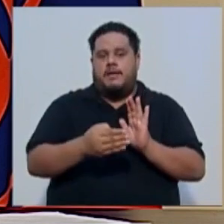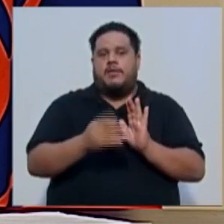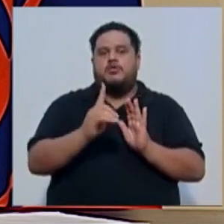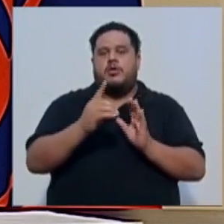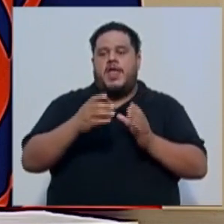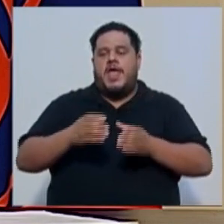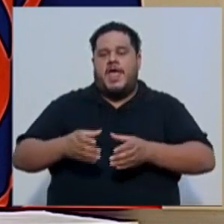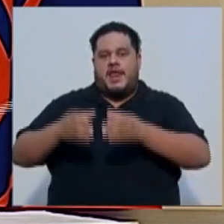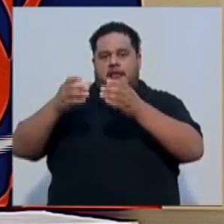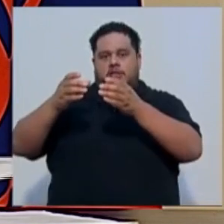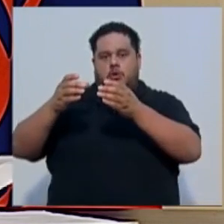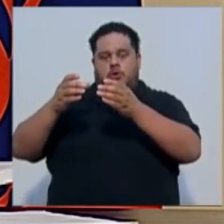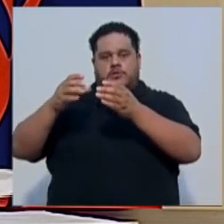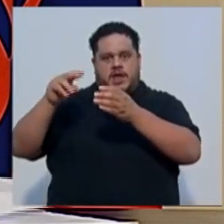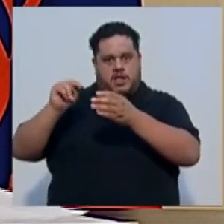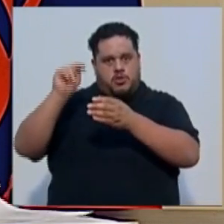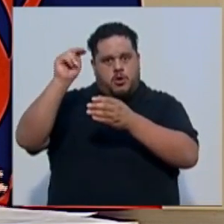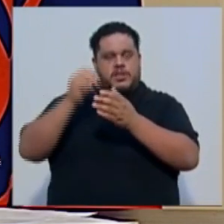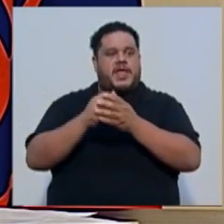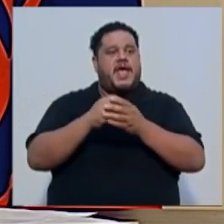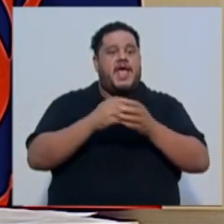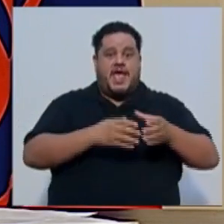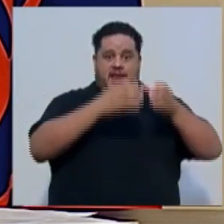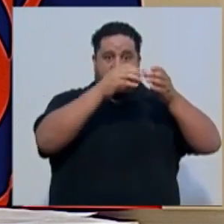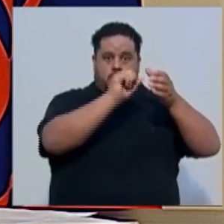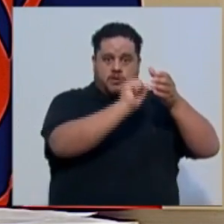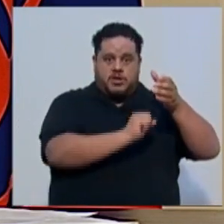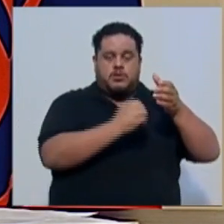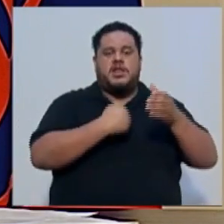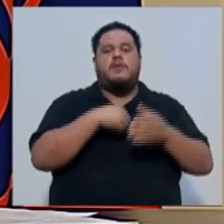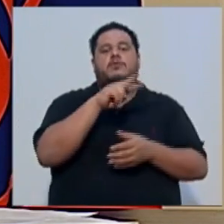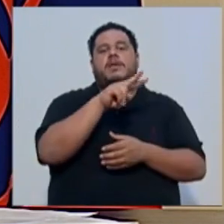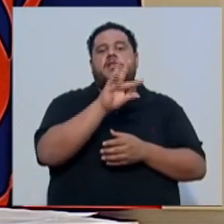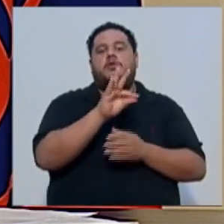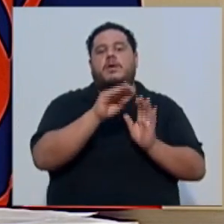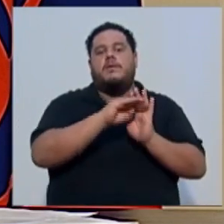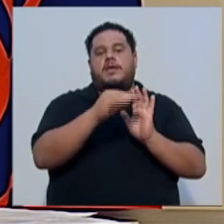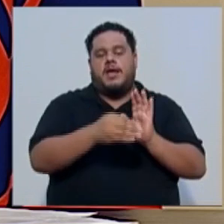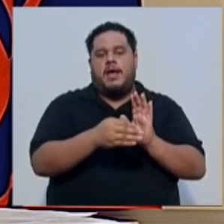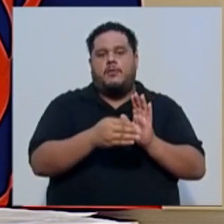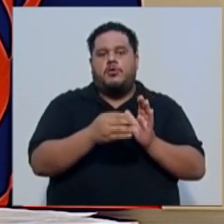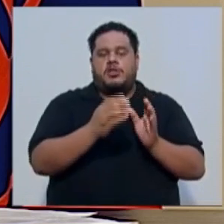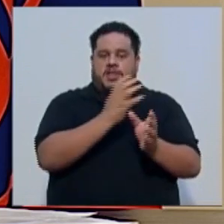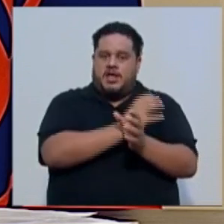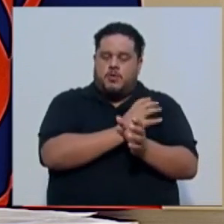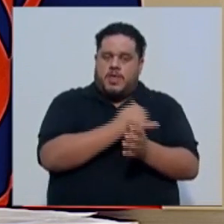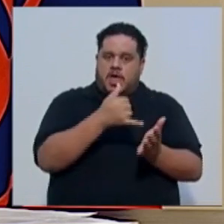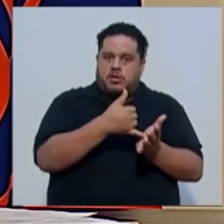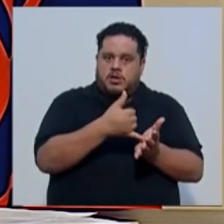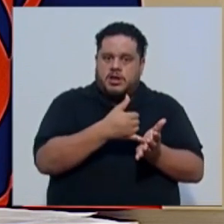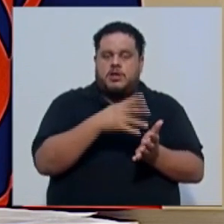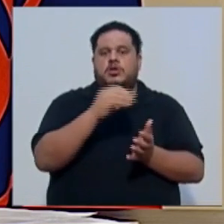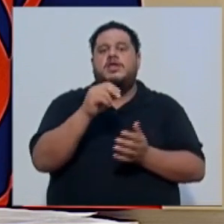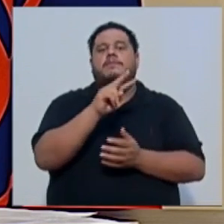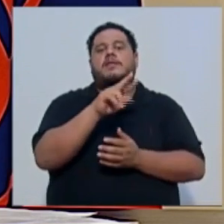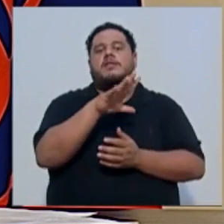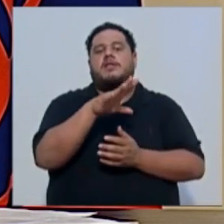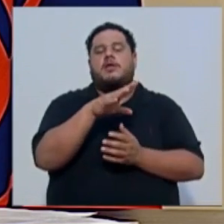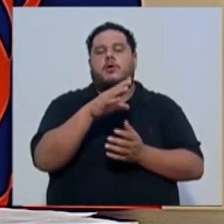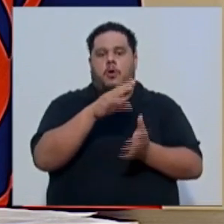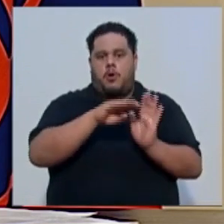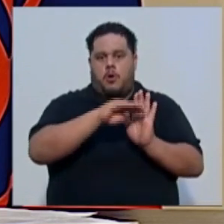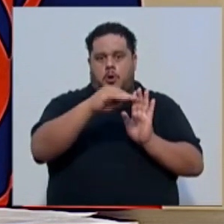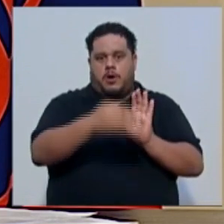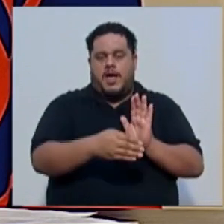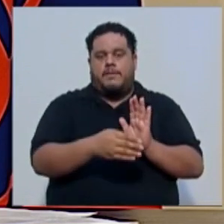en la Torre Norte. En la Torre Sur contamos con 29 camas de cuidados críticos y 25 camas que